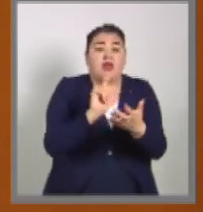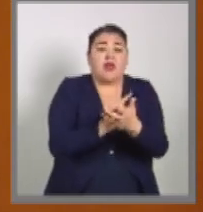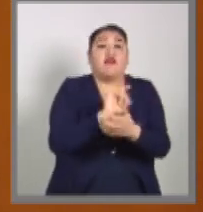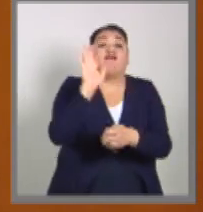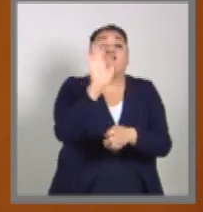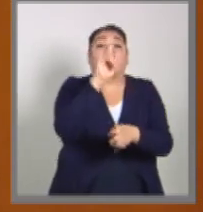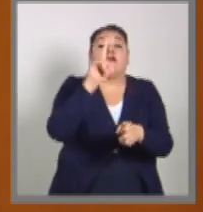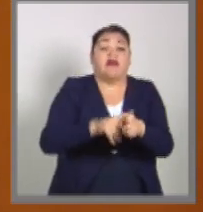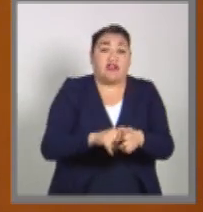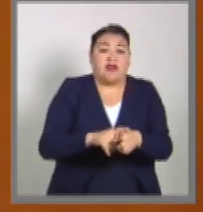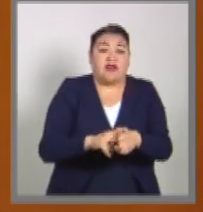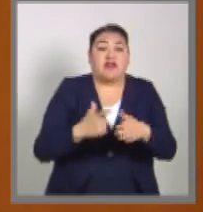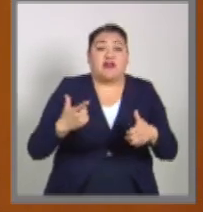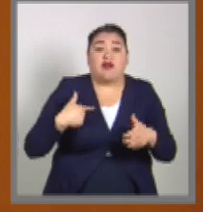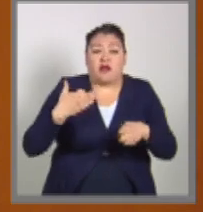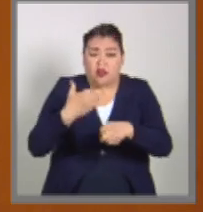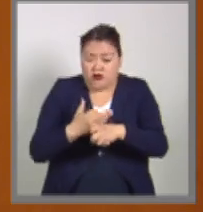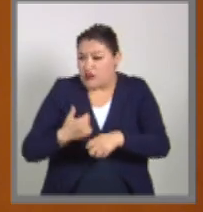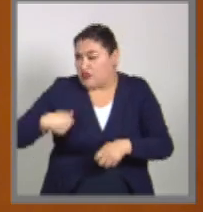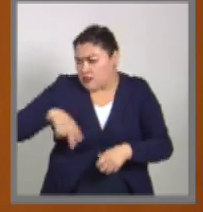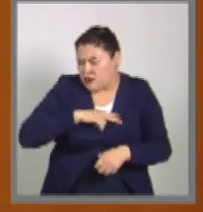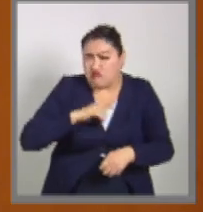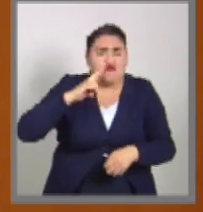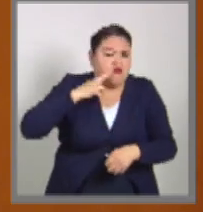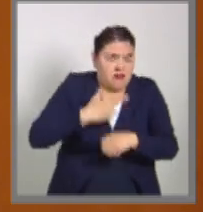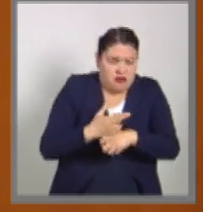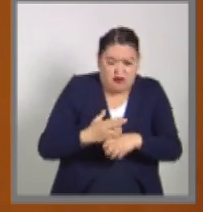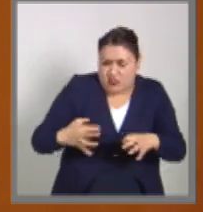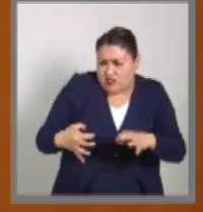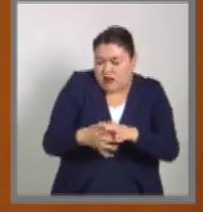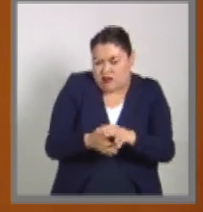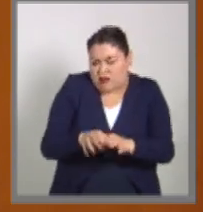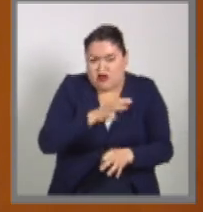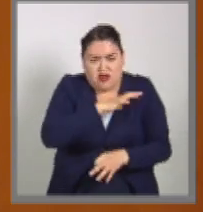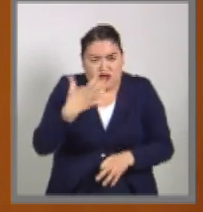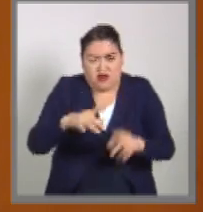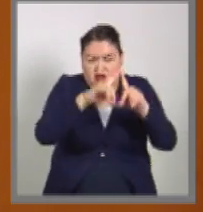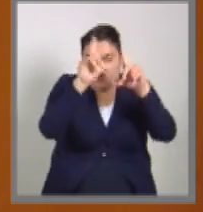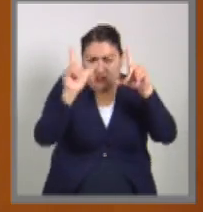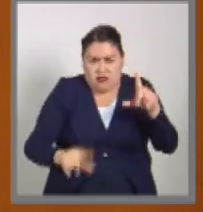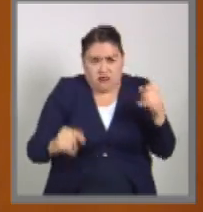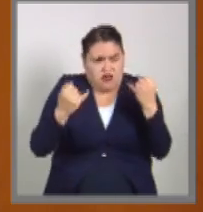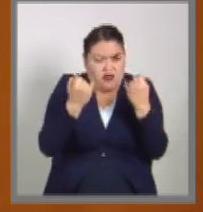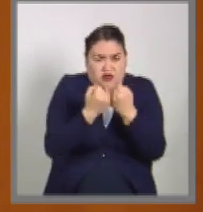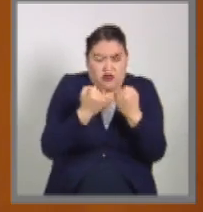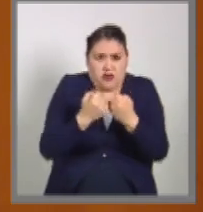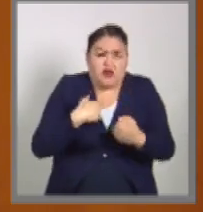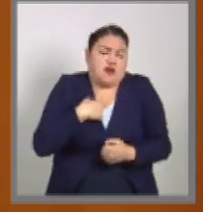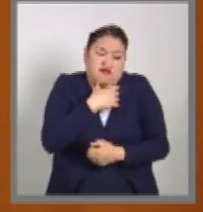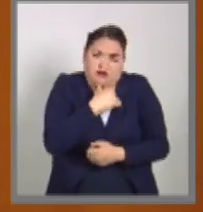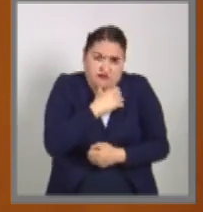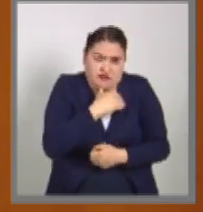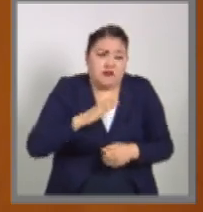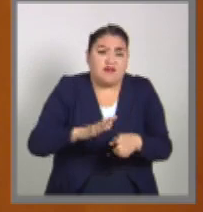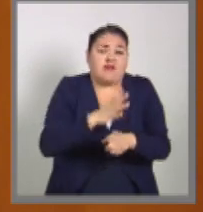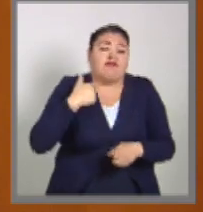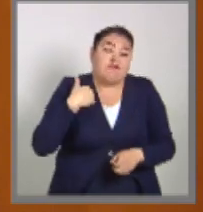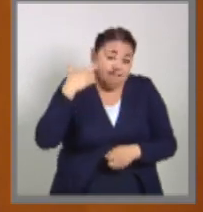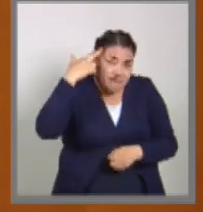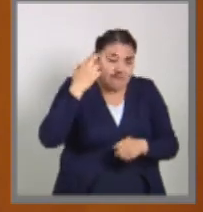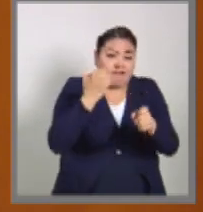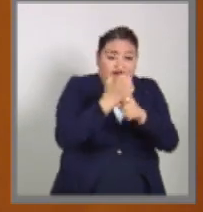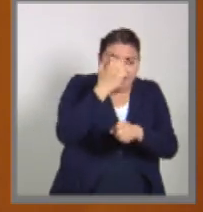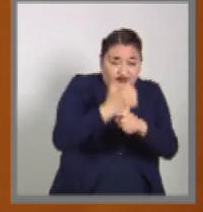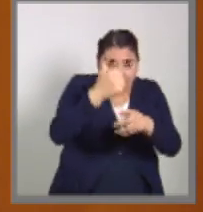en el Congreso de la Unión la facultad para hacer una ley general única para todo el país, no podría ser porque en el ámbito